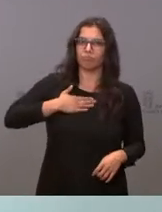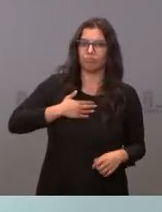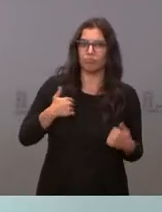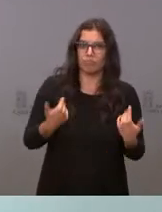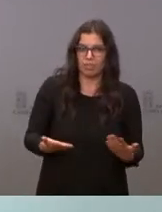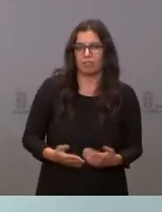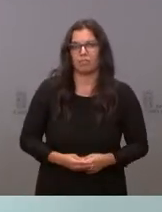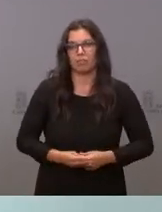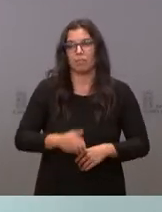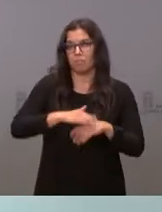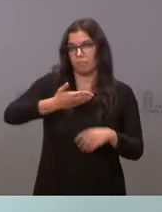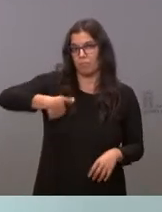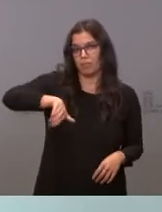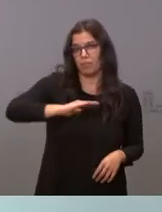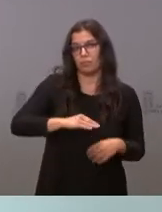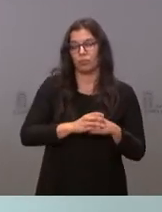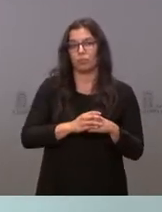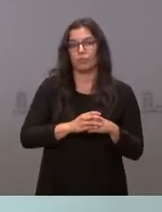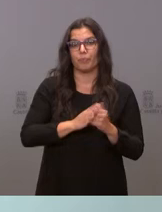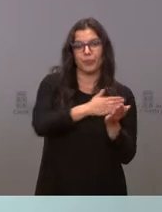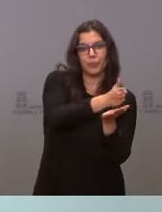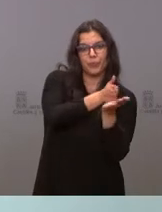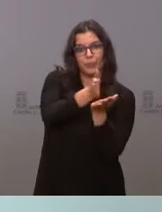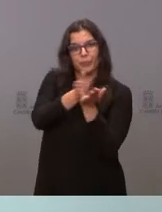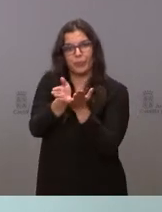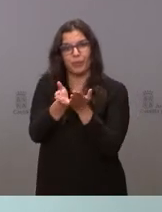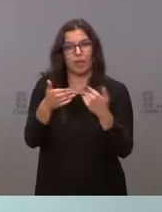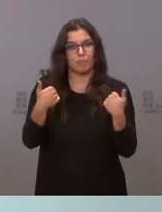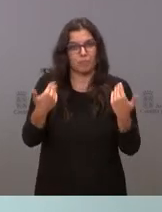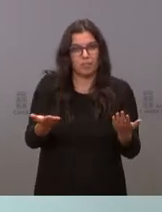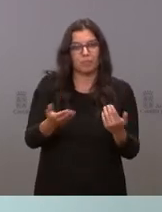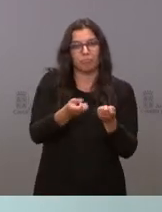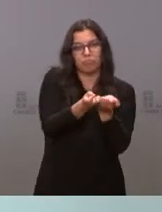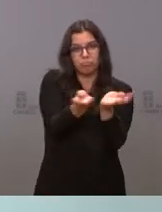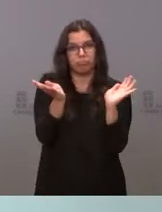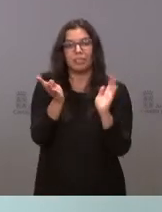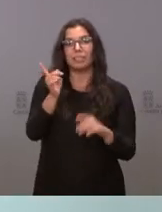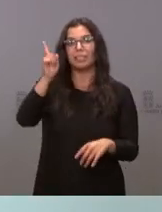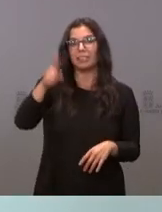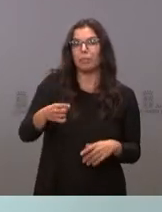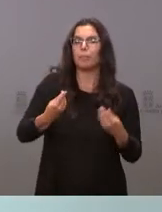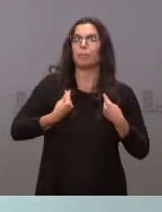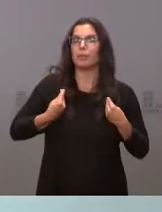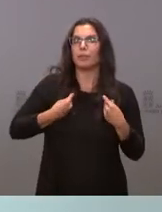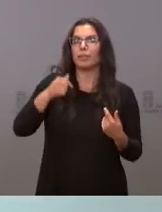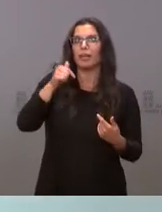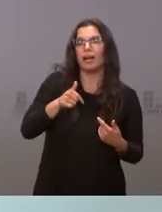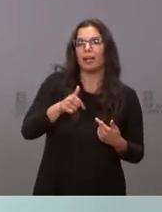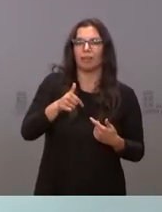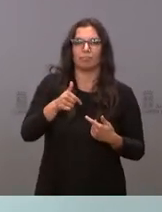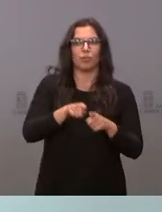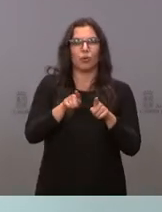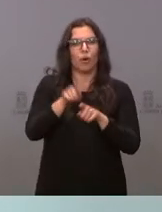para todos, con más alternativas de vida y además que esta vida sea cada día más atractiva.